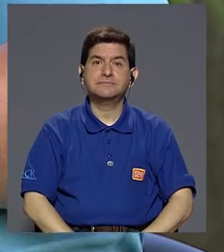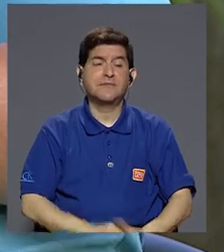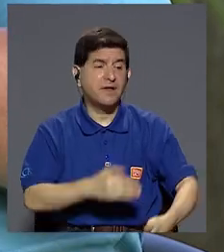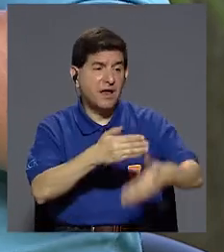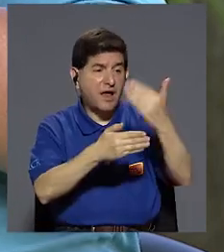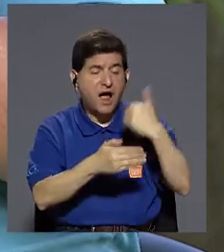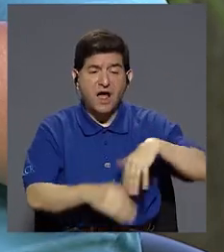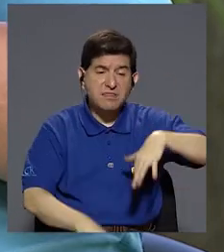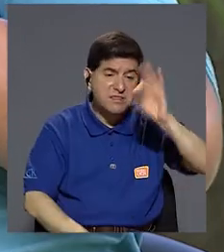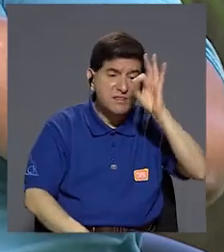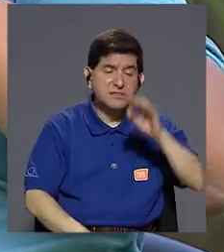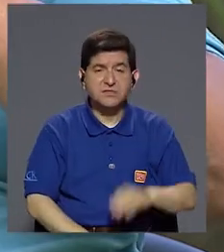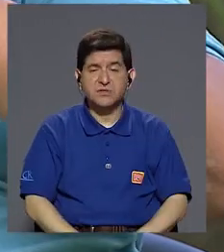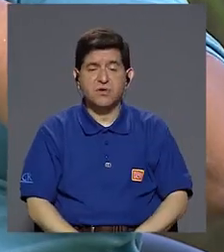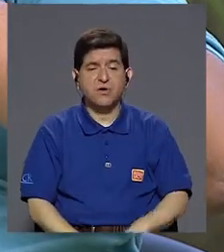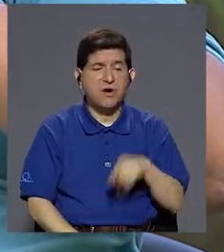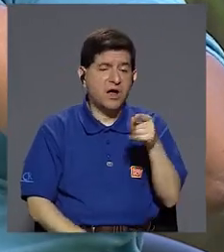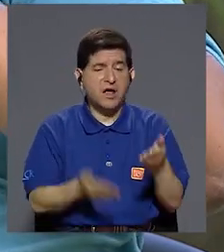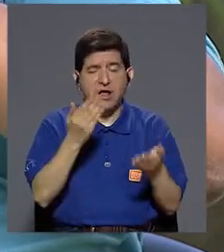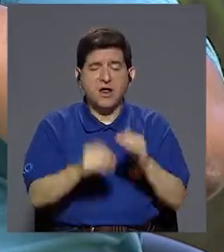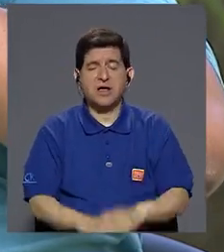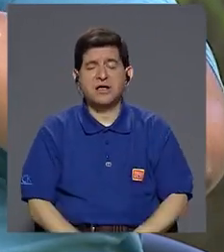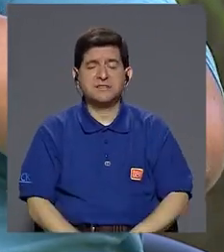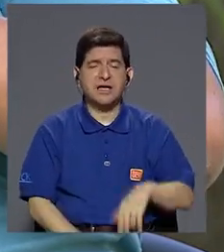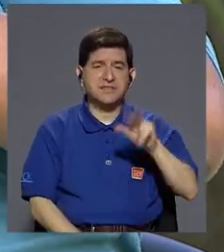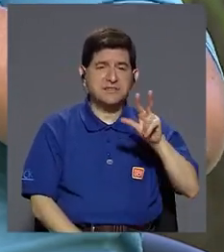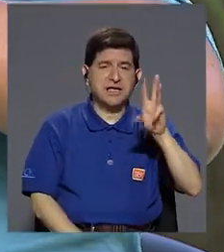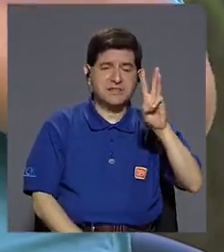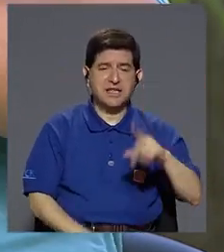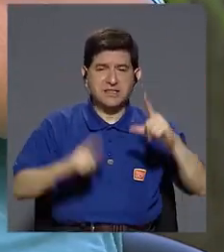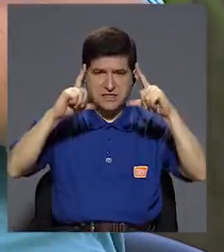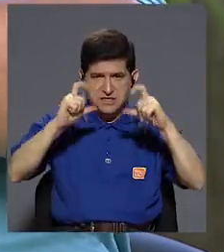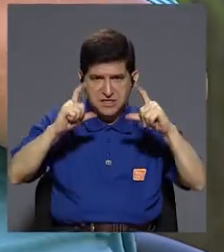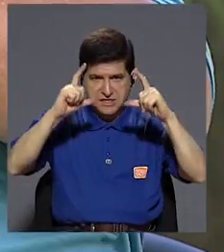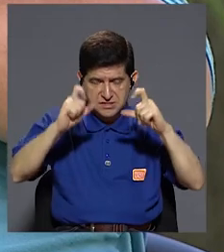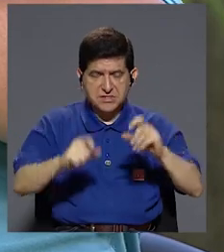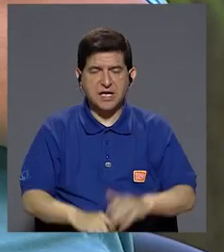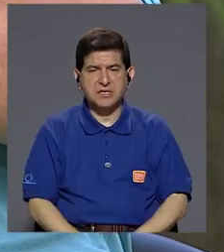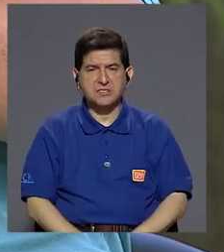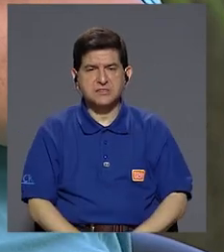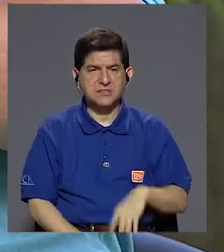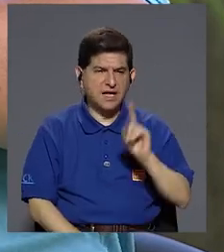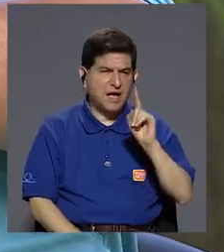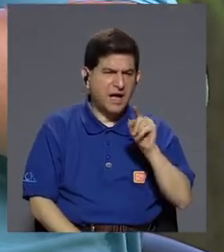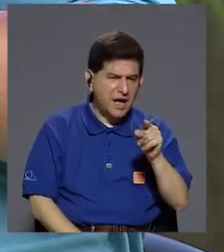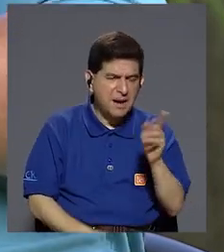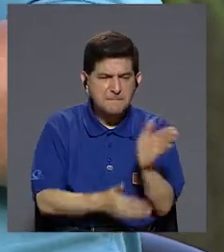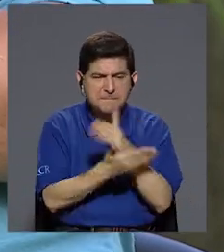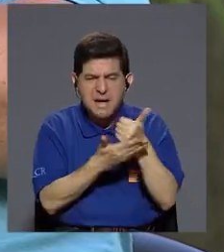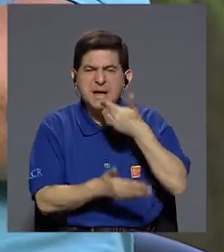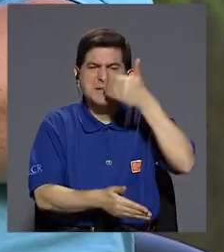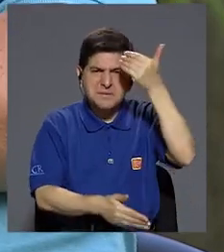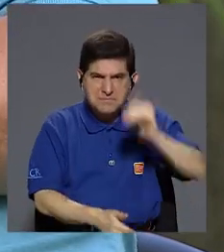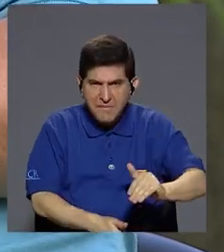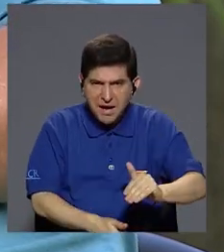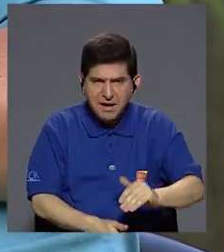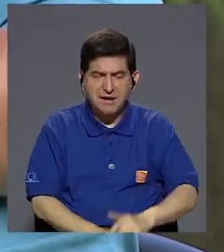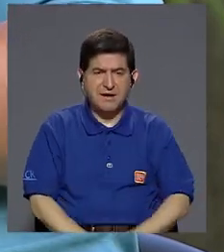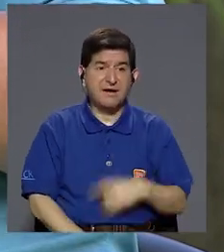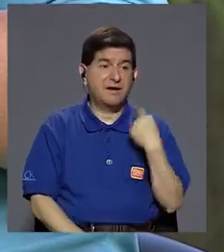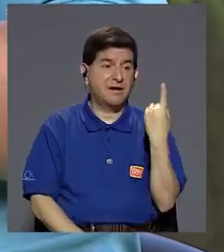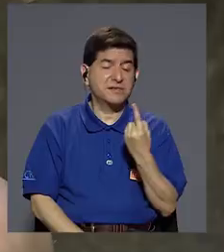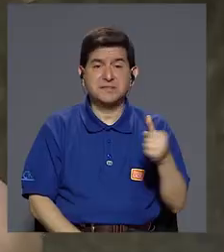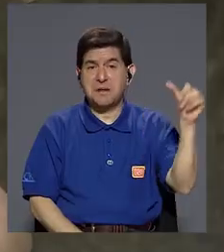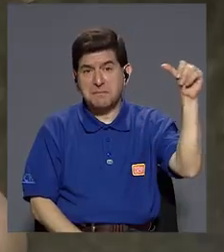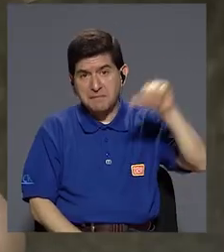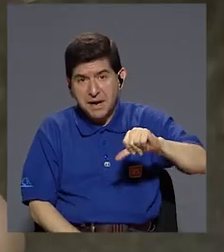Antes teníamos que escoger, ¿verdad? Un rollo de 36 fotos y de las cuales unas se salían malas, ¿verdad? Siempre se